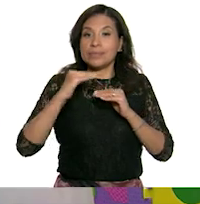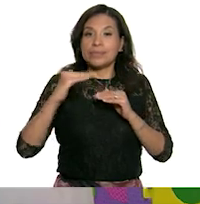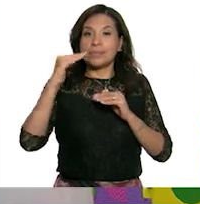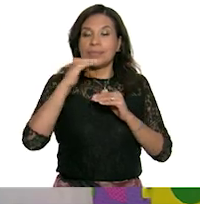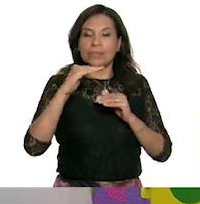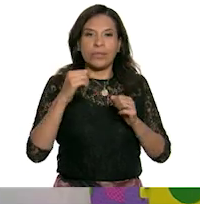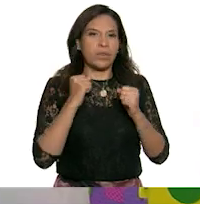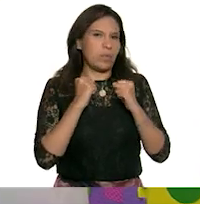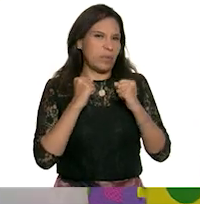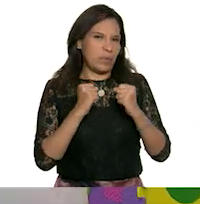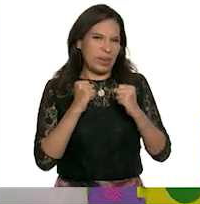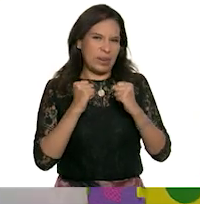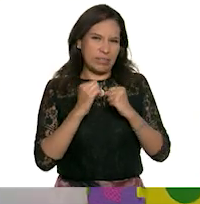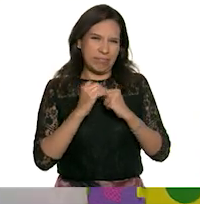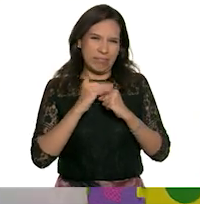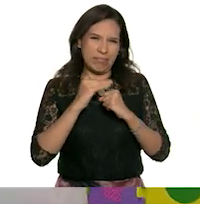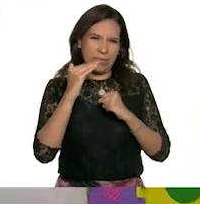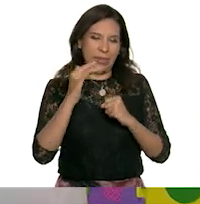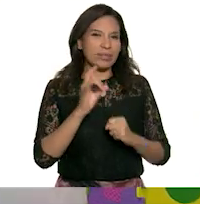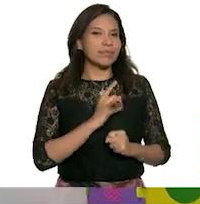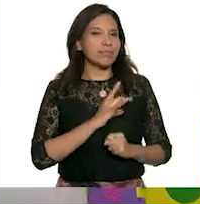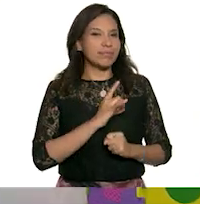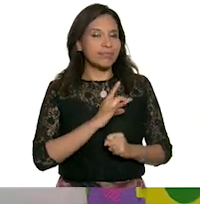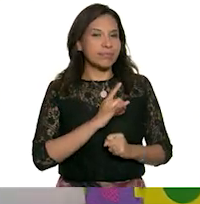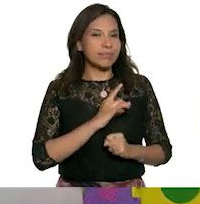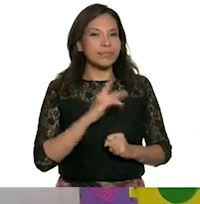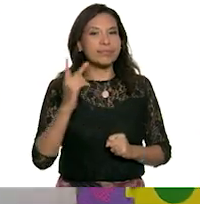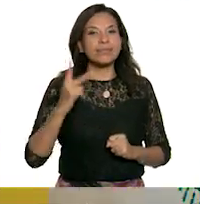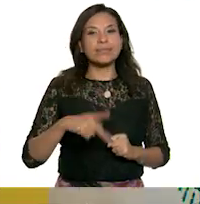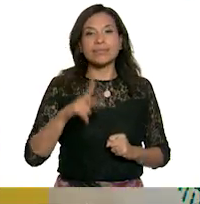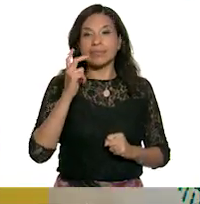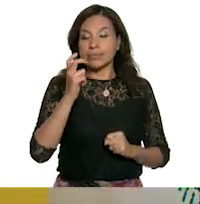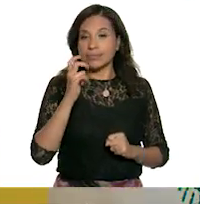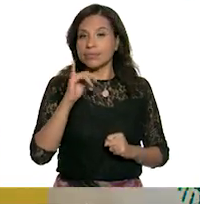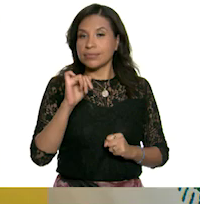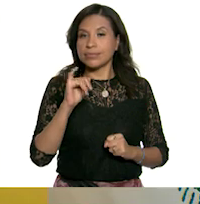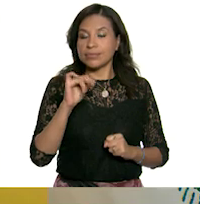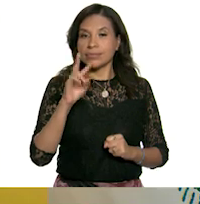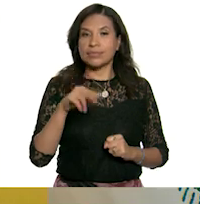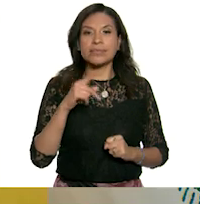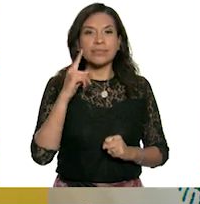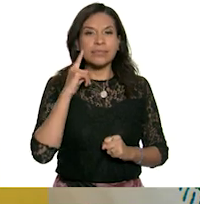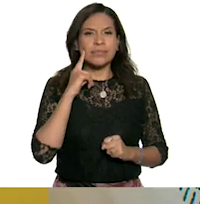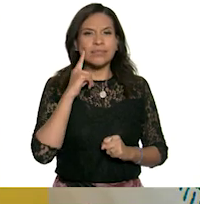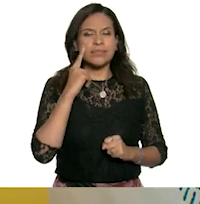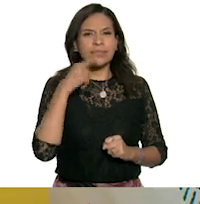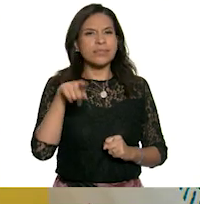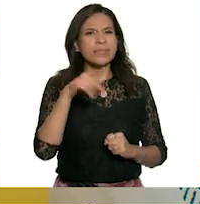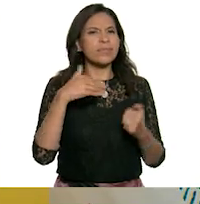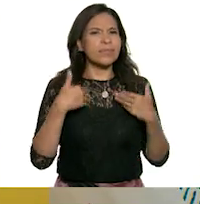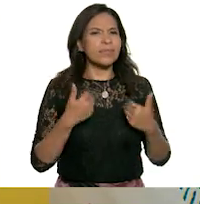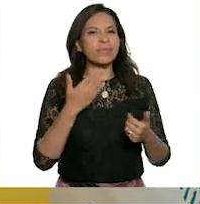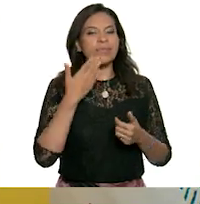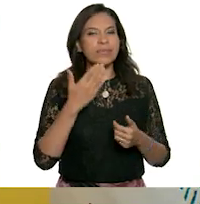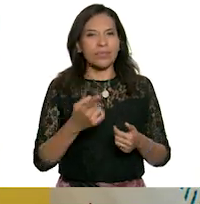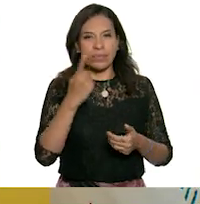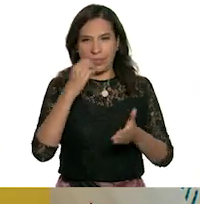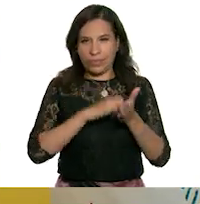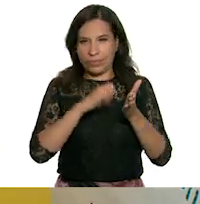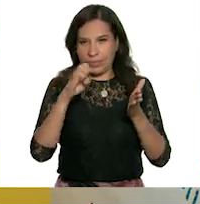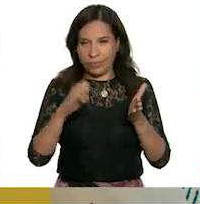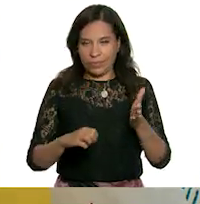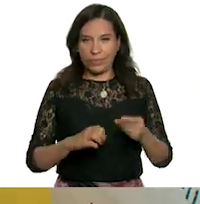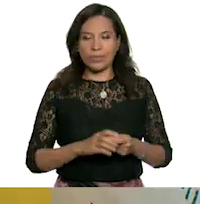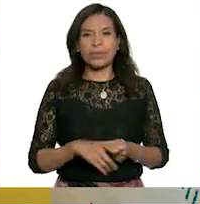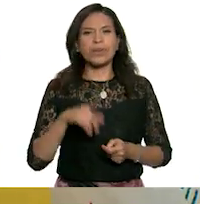es de una intensidad mucho más fuerte que el miedo pero ¿es así? así es mira para que entiendas bien te pongo un ejemplo